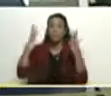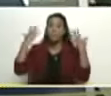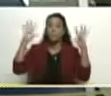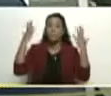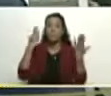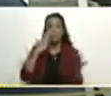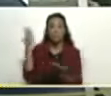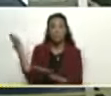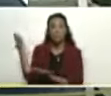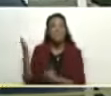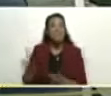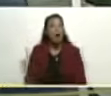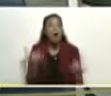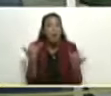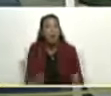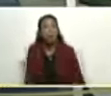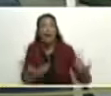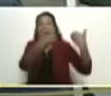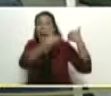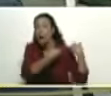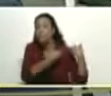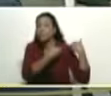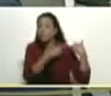tienes una gran responsabilidad